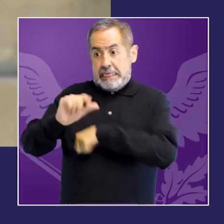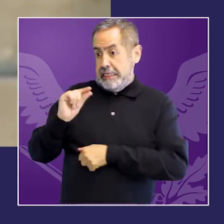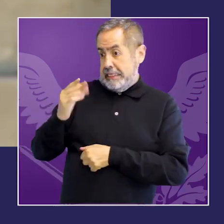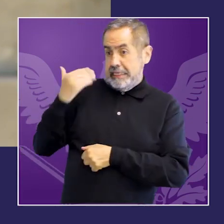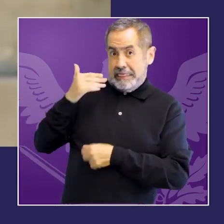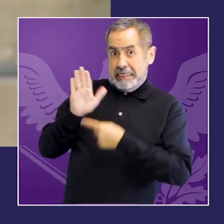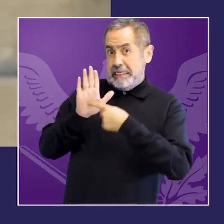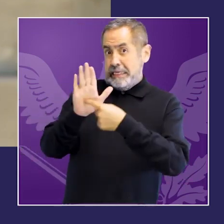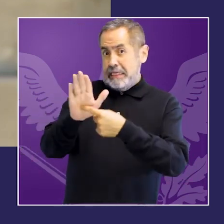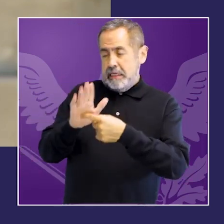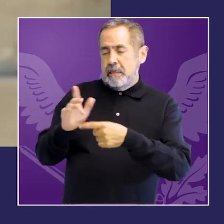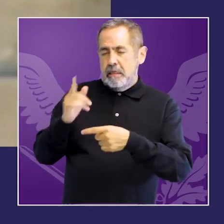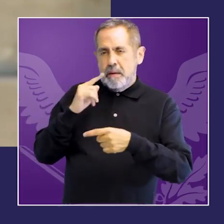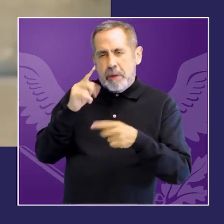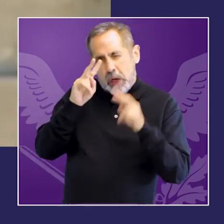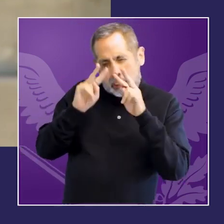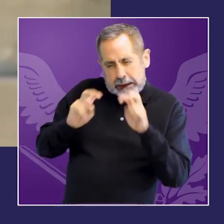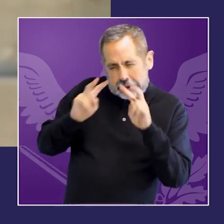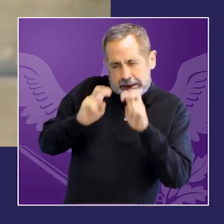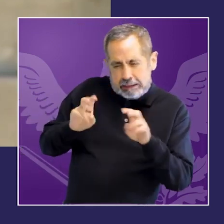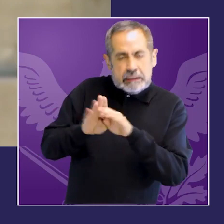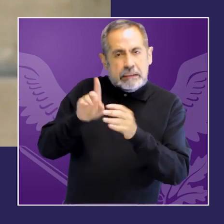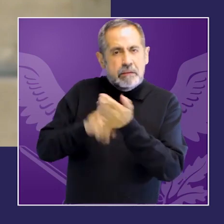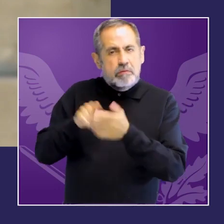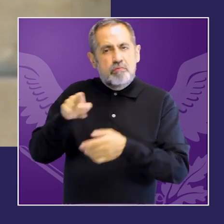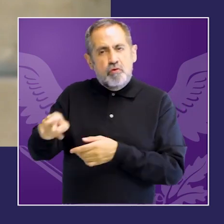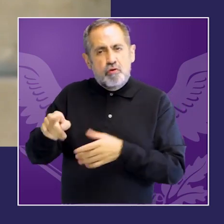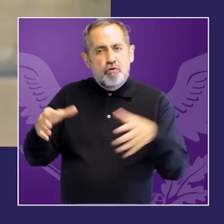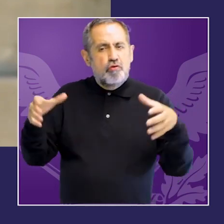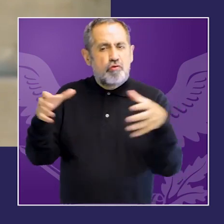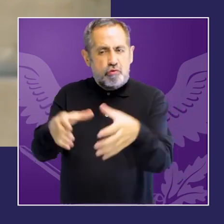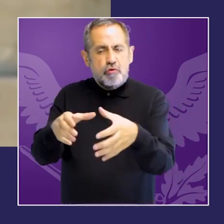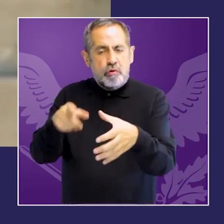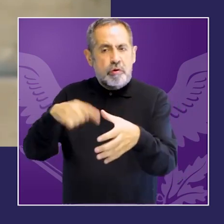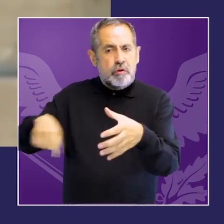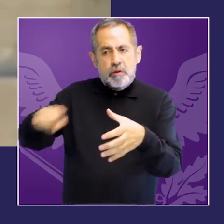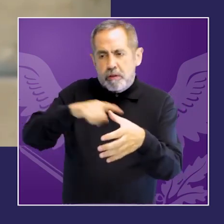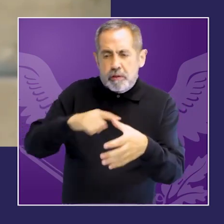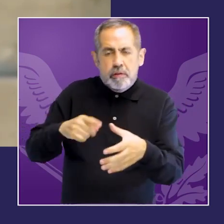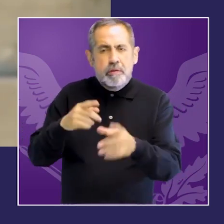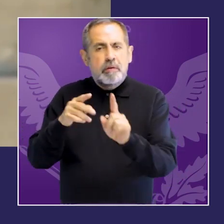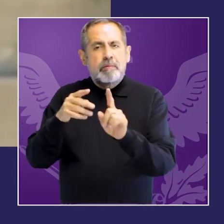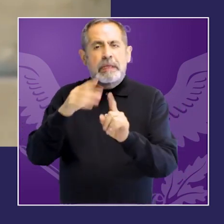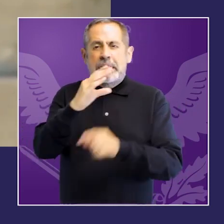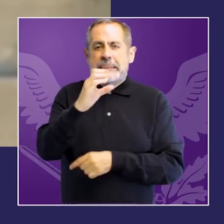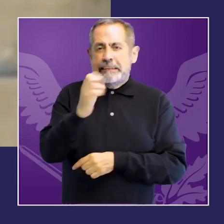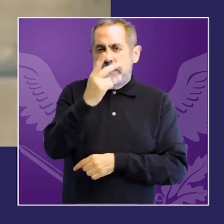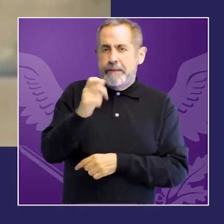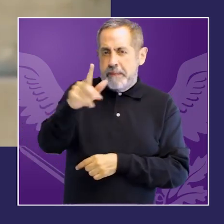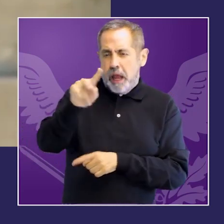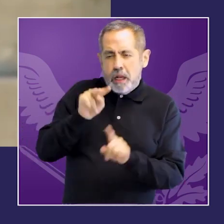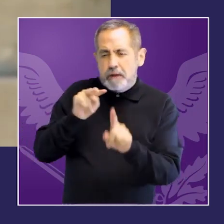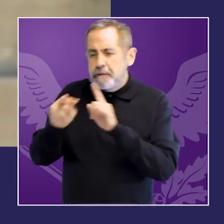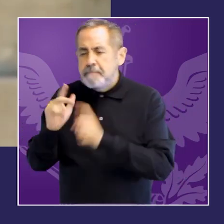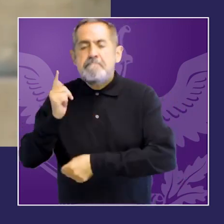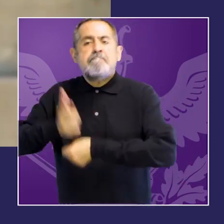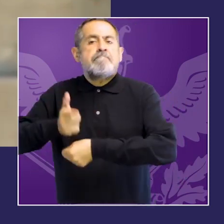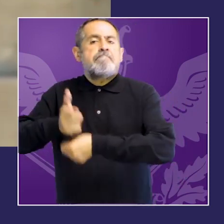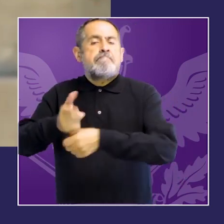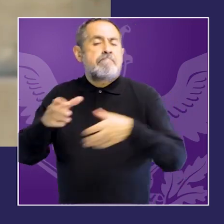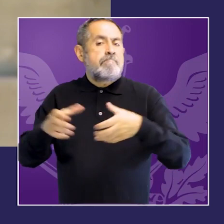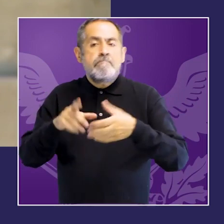distintos y que en general muestran una ausencia de un análisis interseccional de los datos recabados.